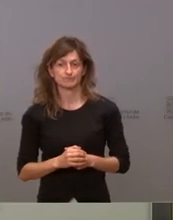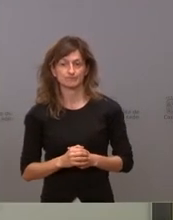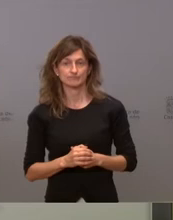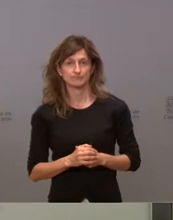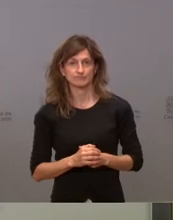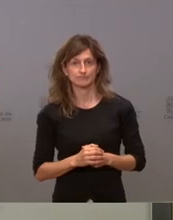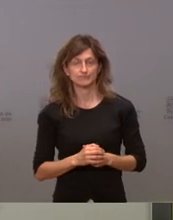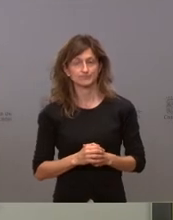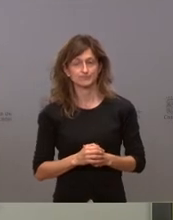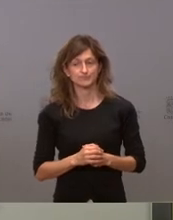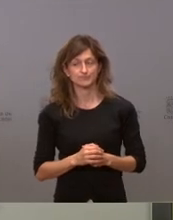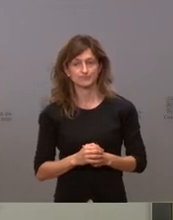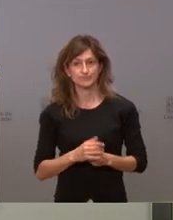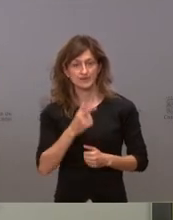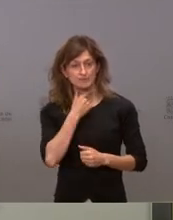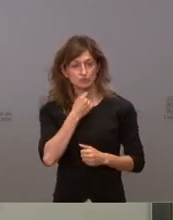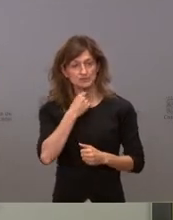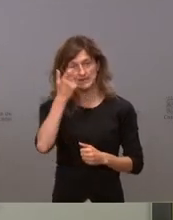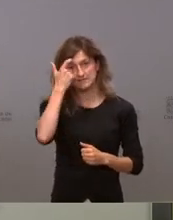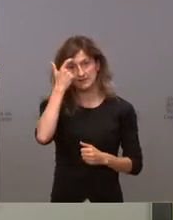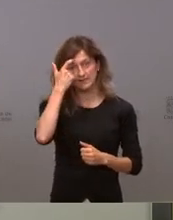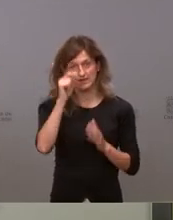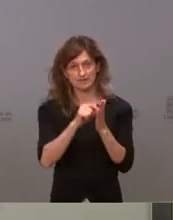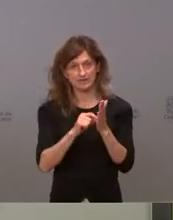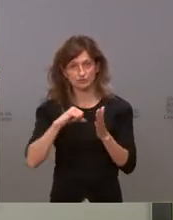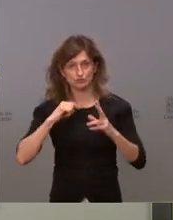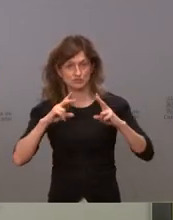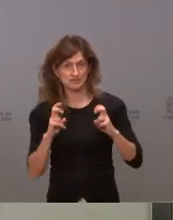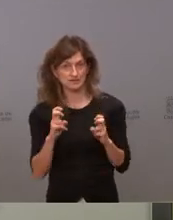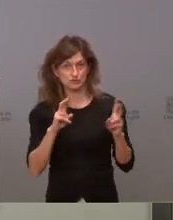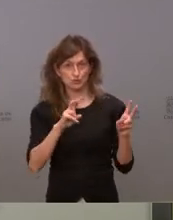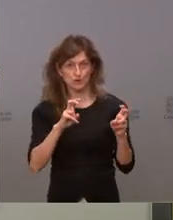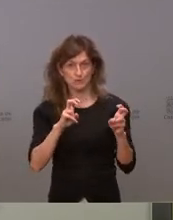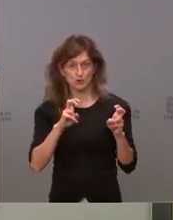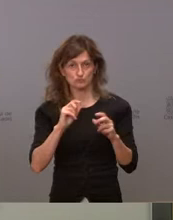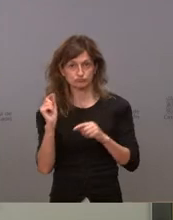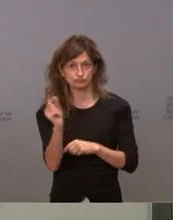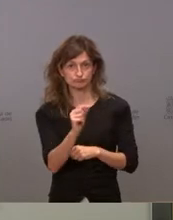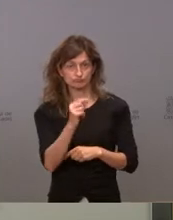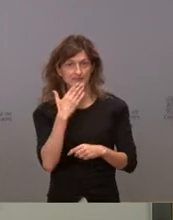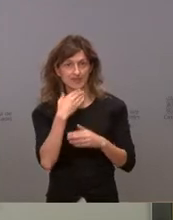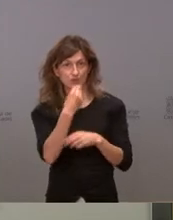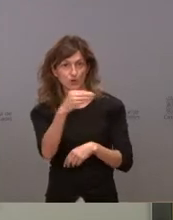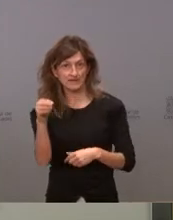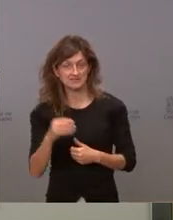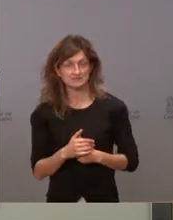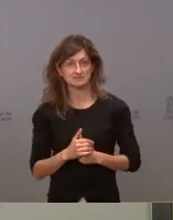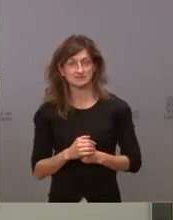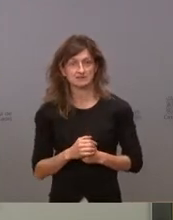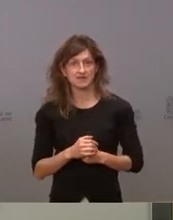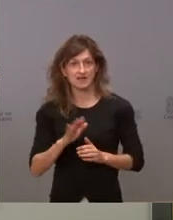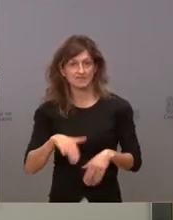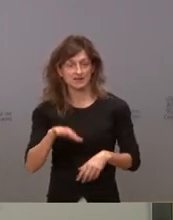a mí me gustaría saber con estos datos de ingresos de nuevos casos de transmisión entre los jóvenes porque se ha tomado la